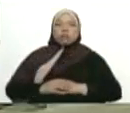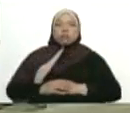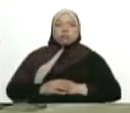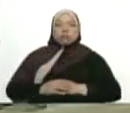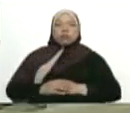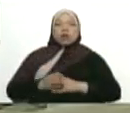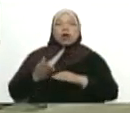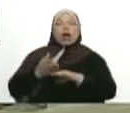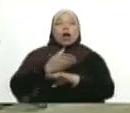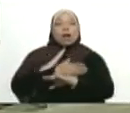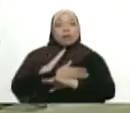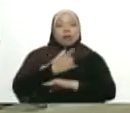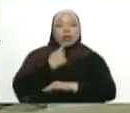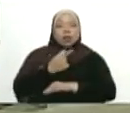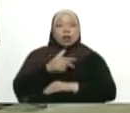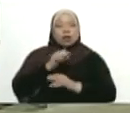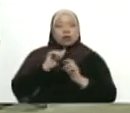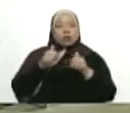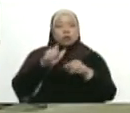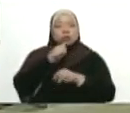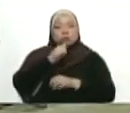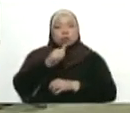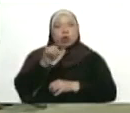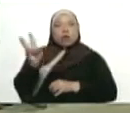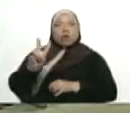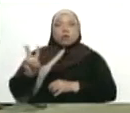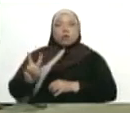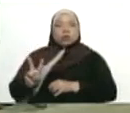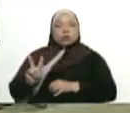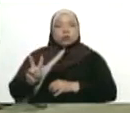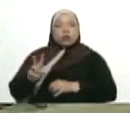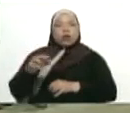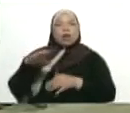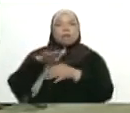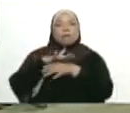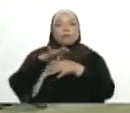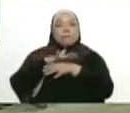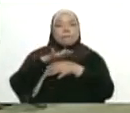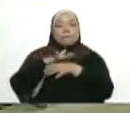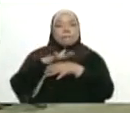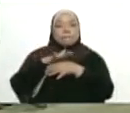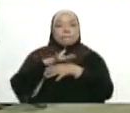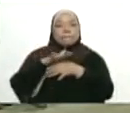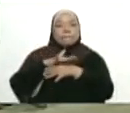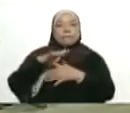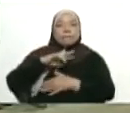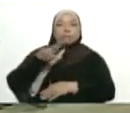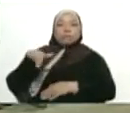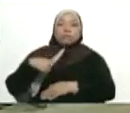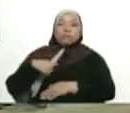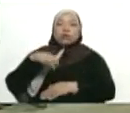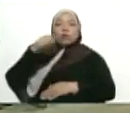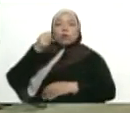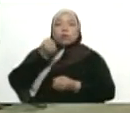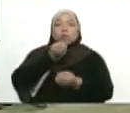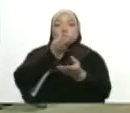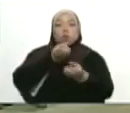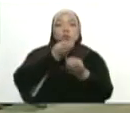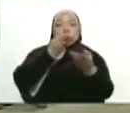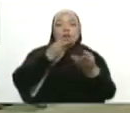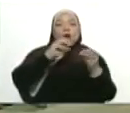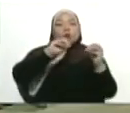de darle la palabra, quiero también informarle al país que el día martes estaremos nosotros publicando la